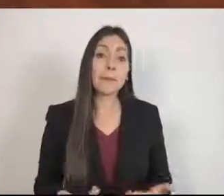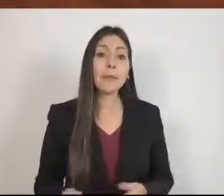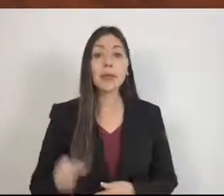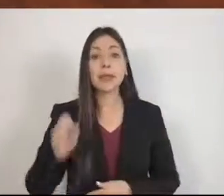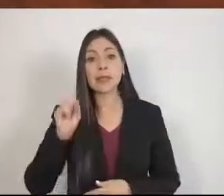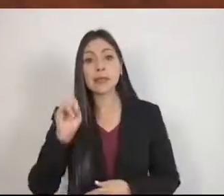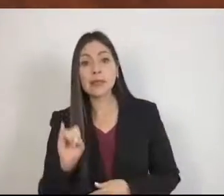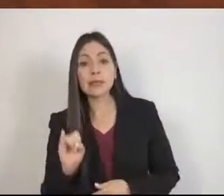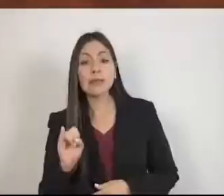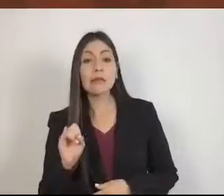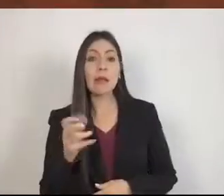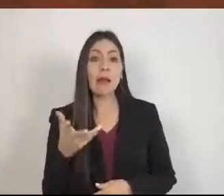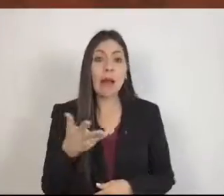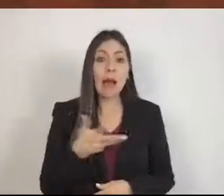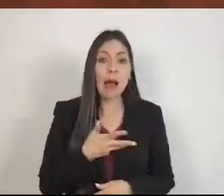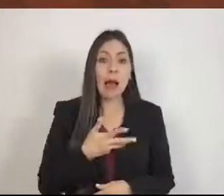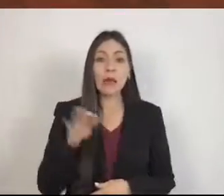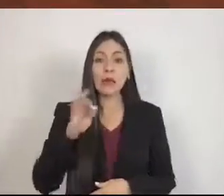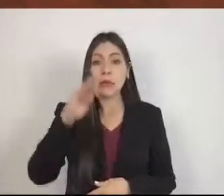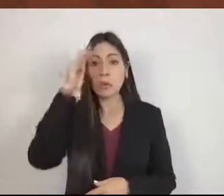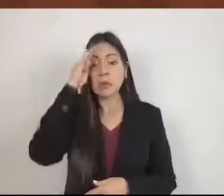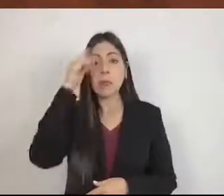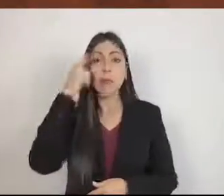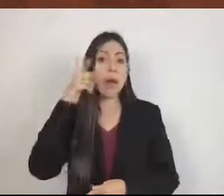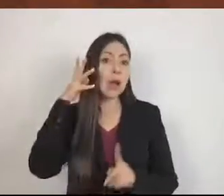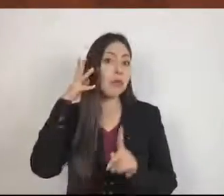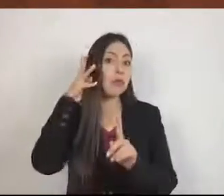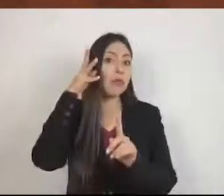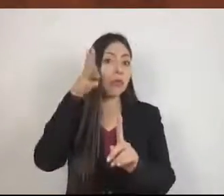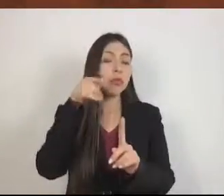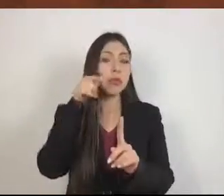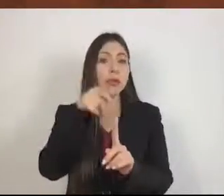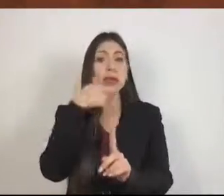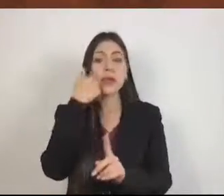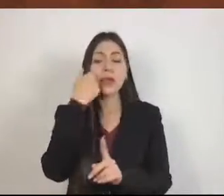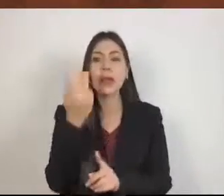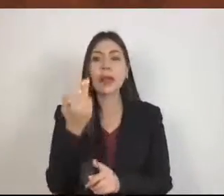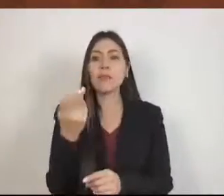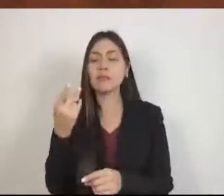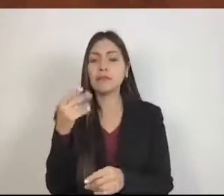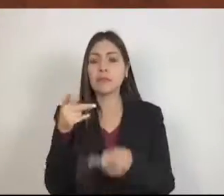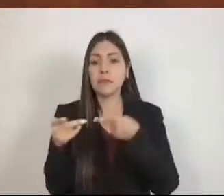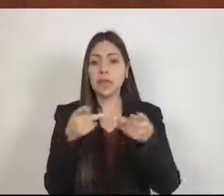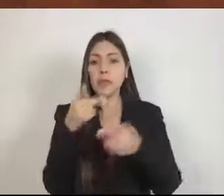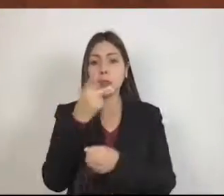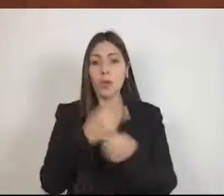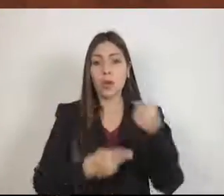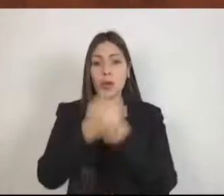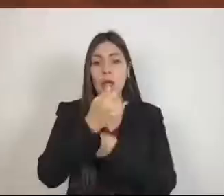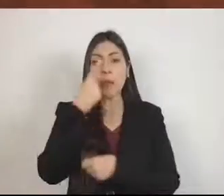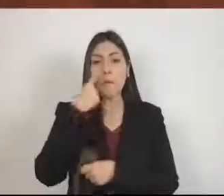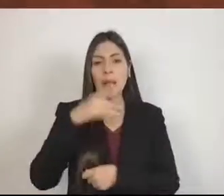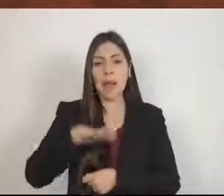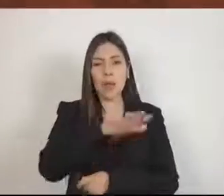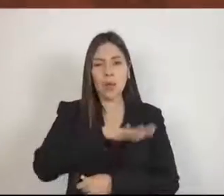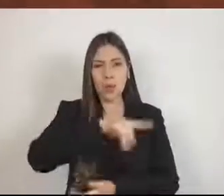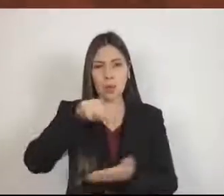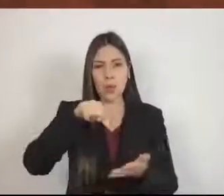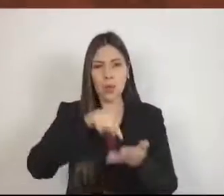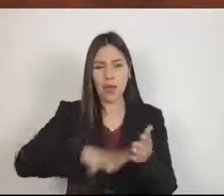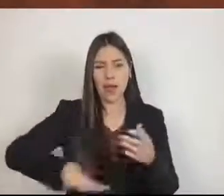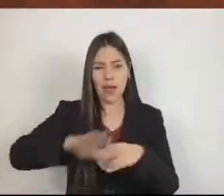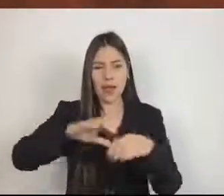proyección, algún proyecto en infraestructura para riego en esta región en lo particular y la otra pregunta